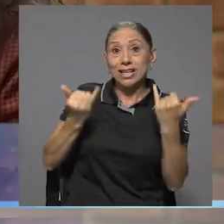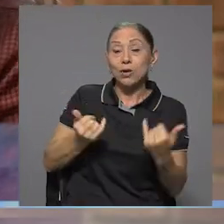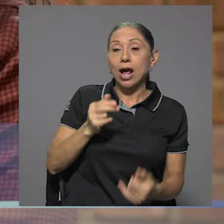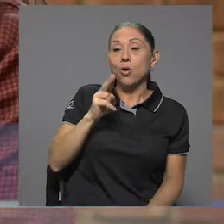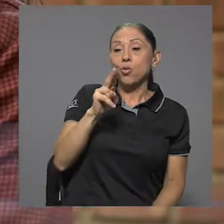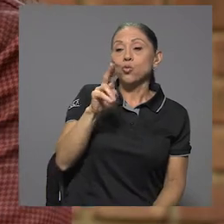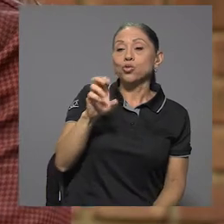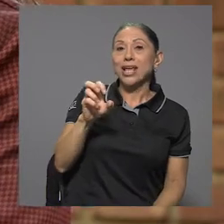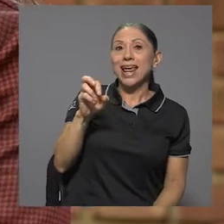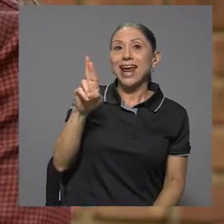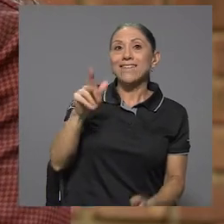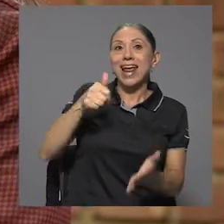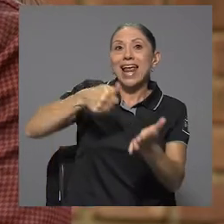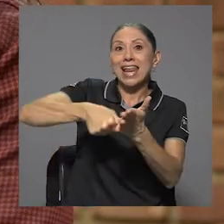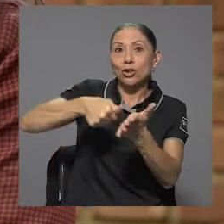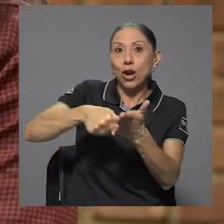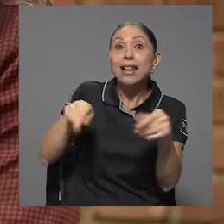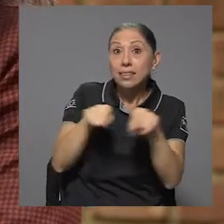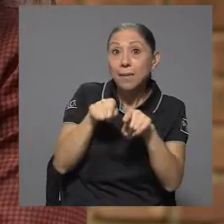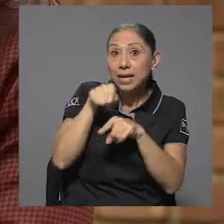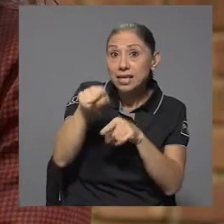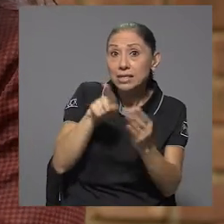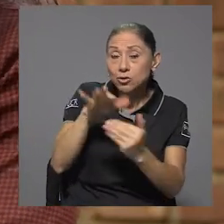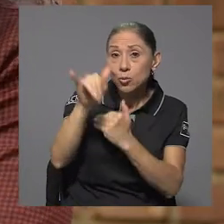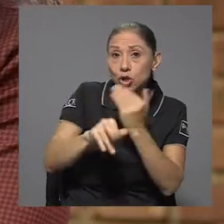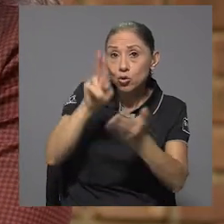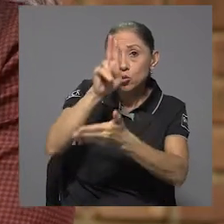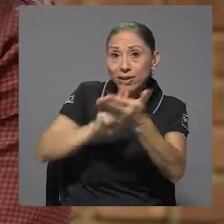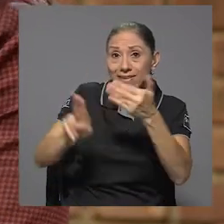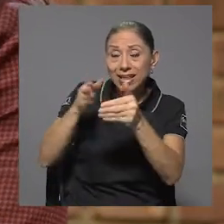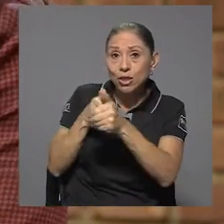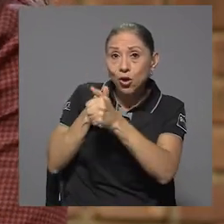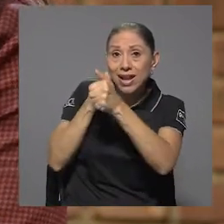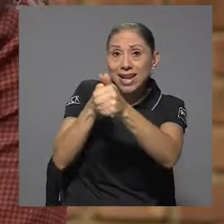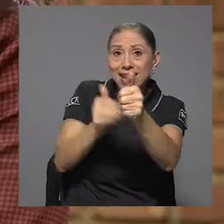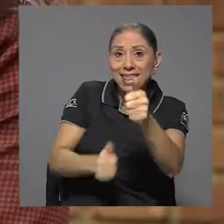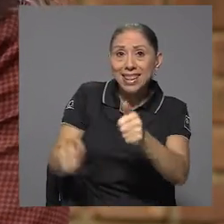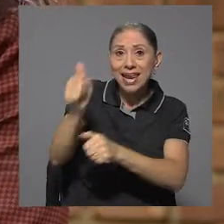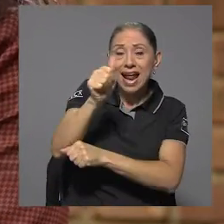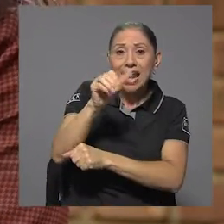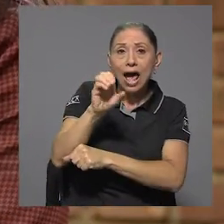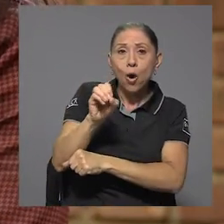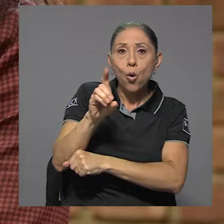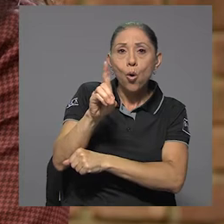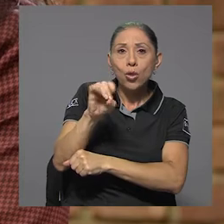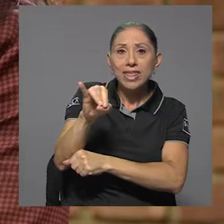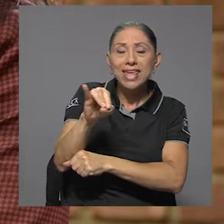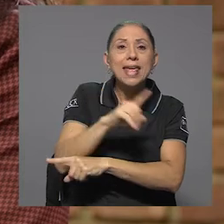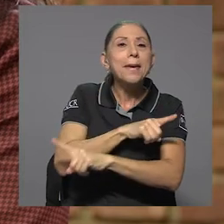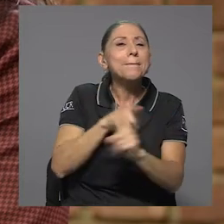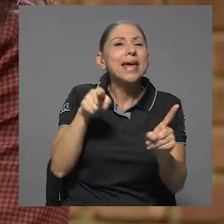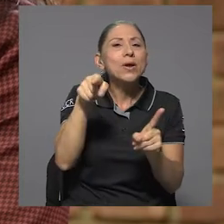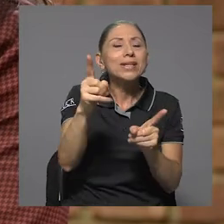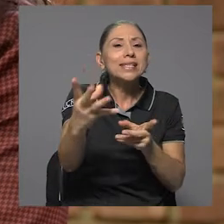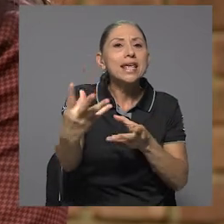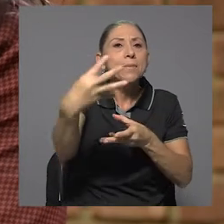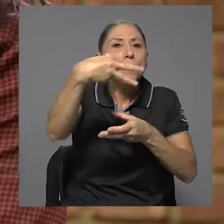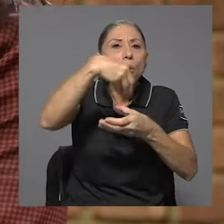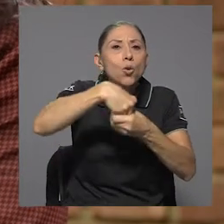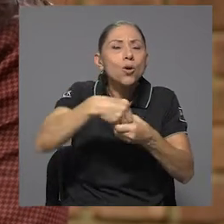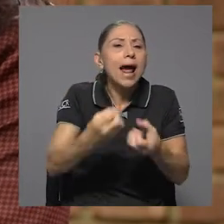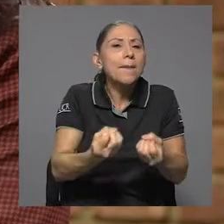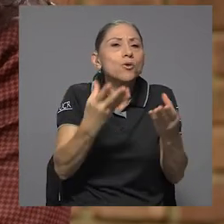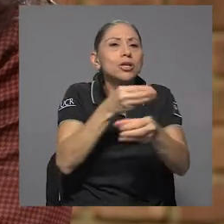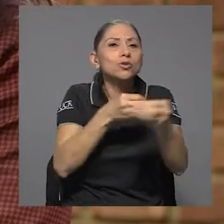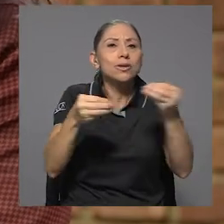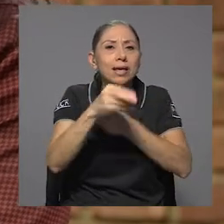UCR Electoral es un proyecto universitario liderado por la ODI, pero que involucra a todos los, muchas unidades